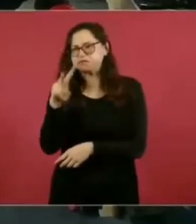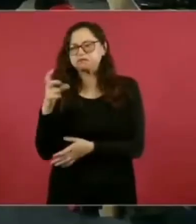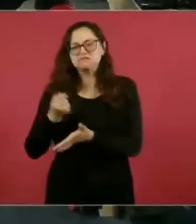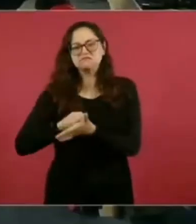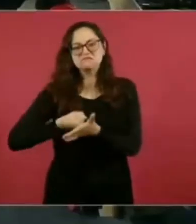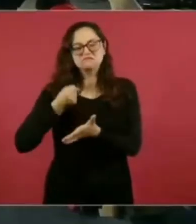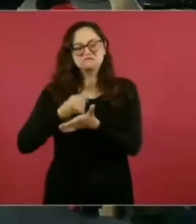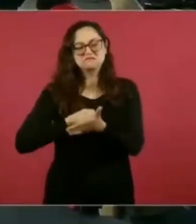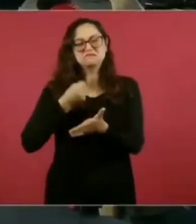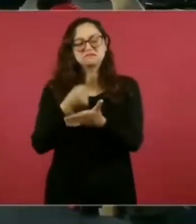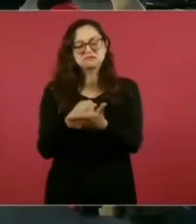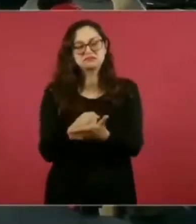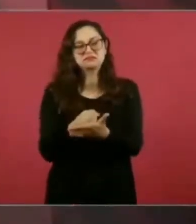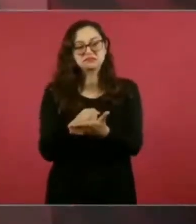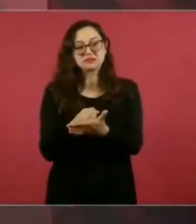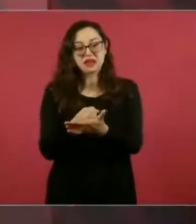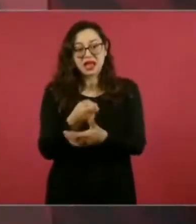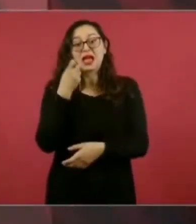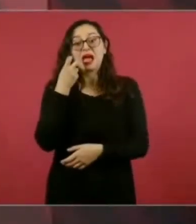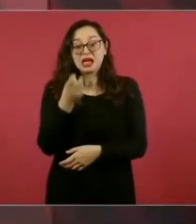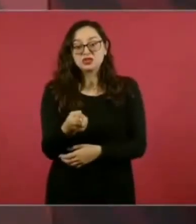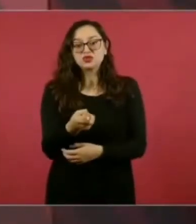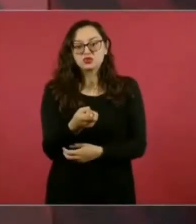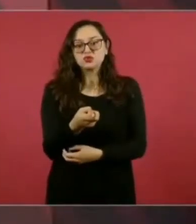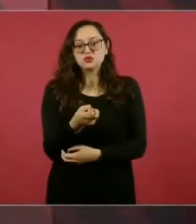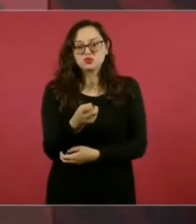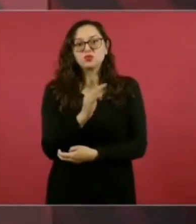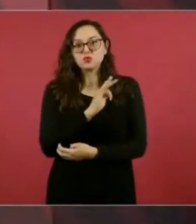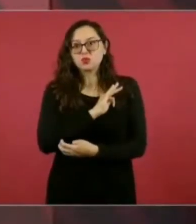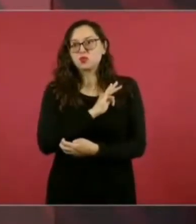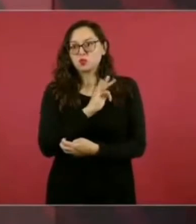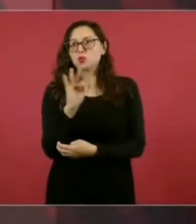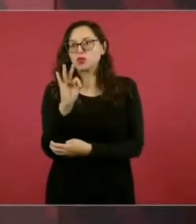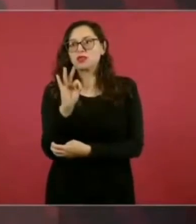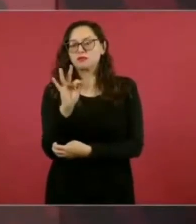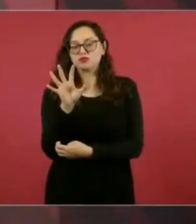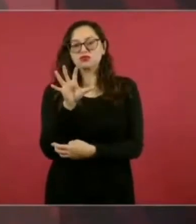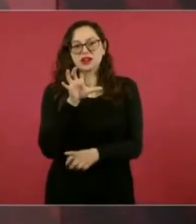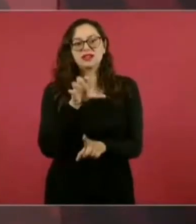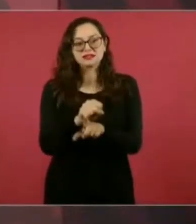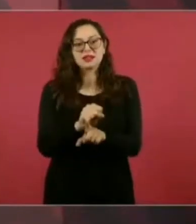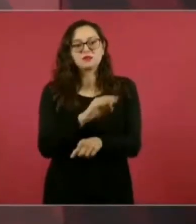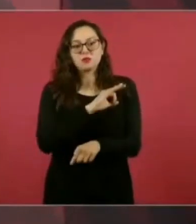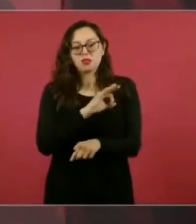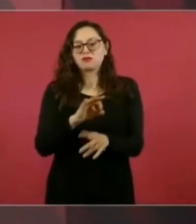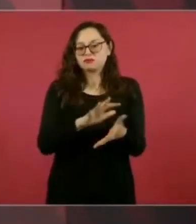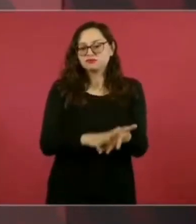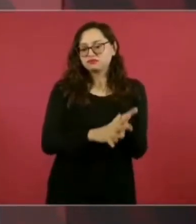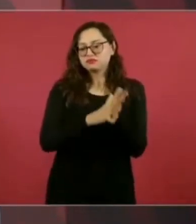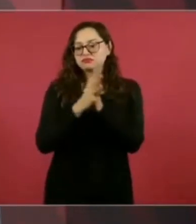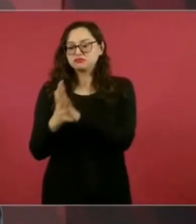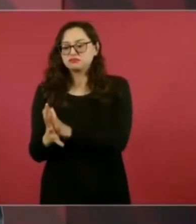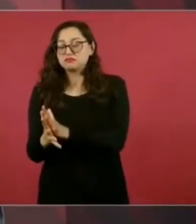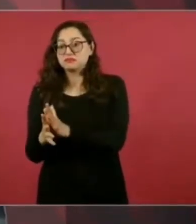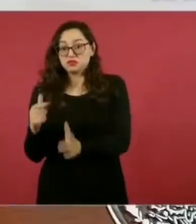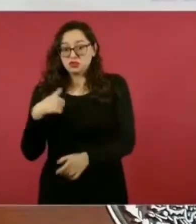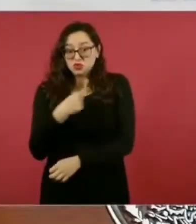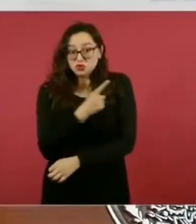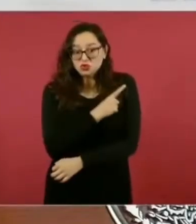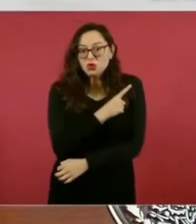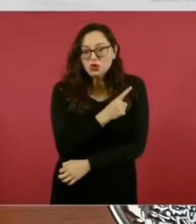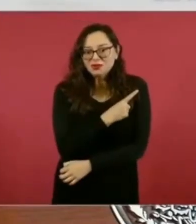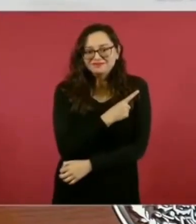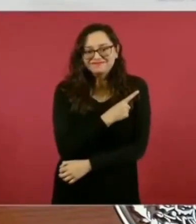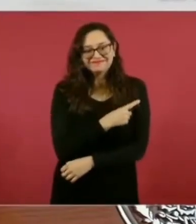Y sólo así se podía. No hay otra manera, eso ya lo hemos hablado,